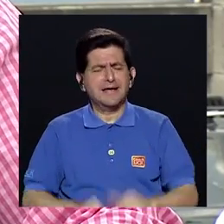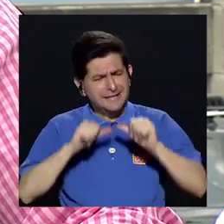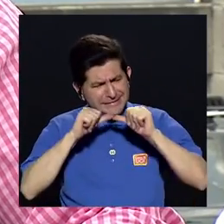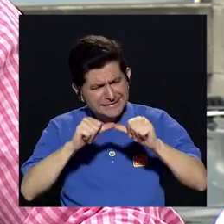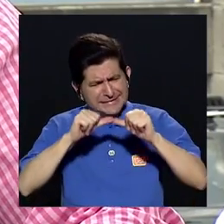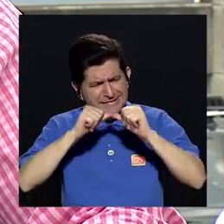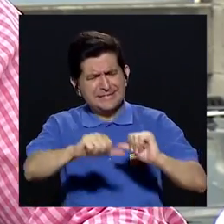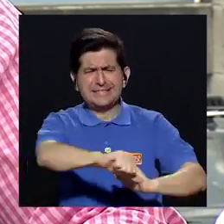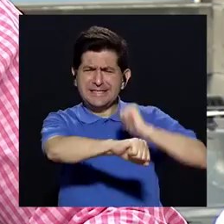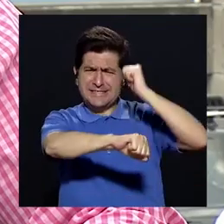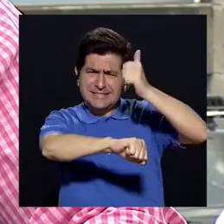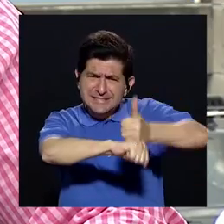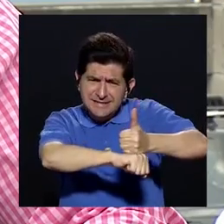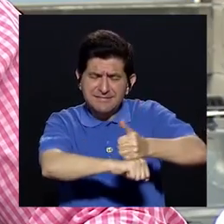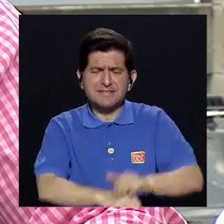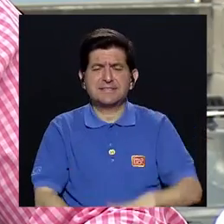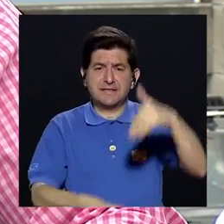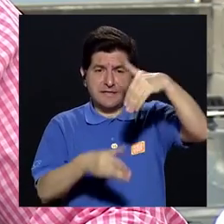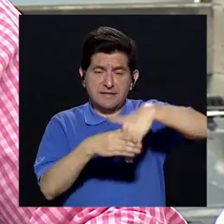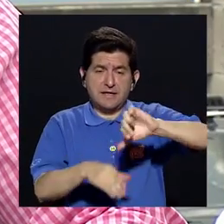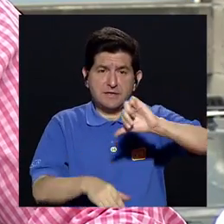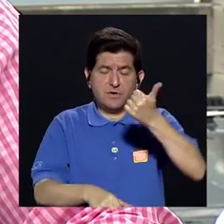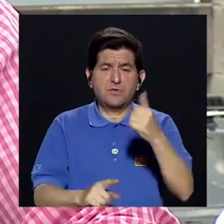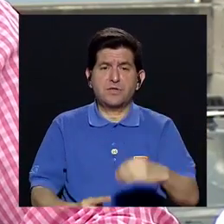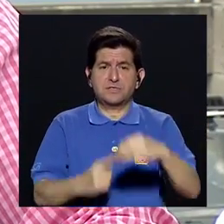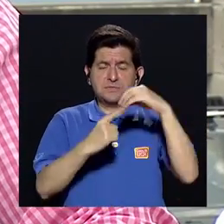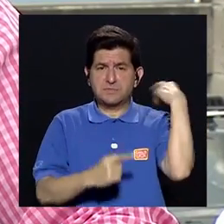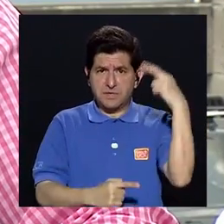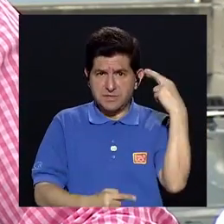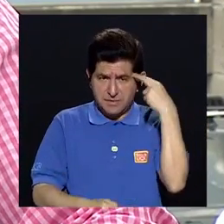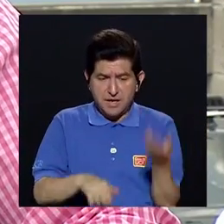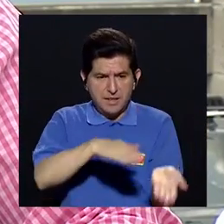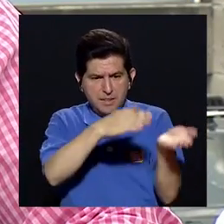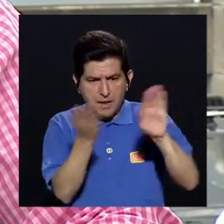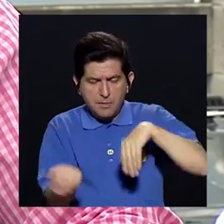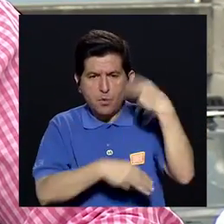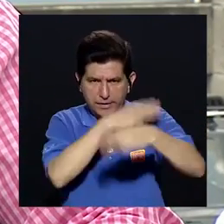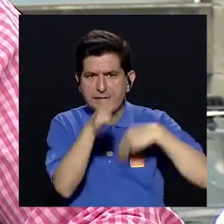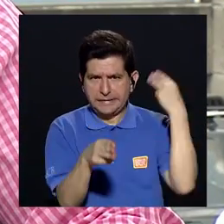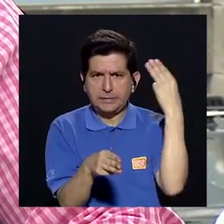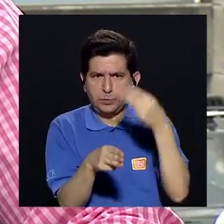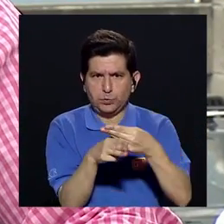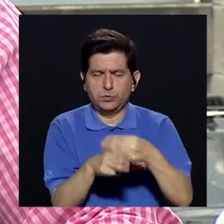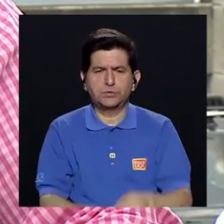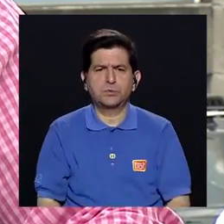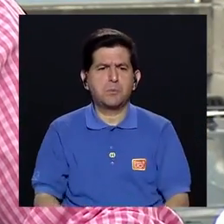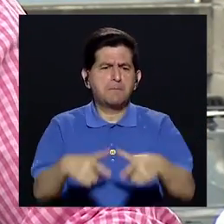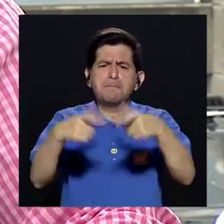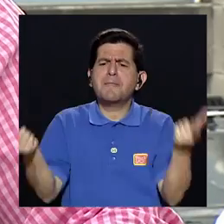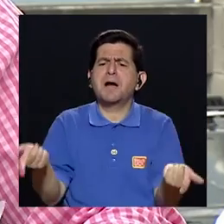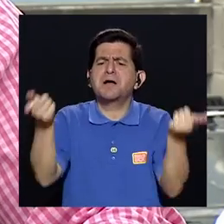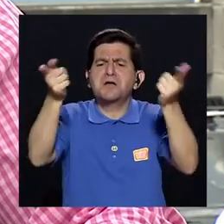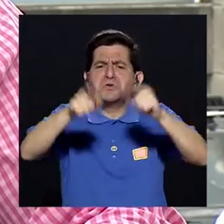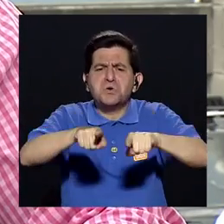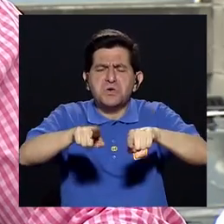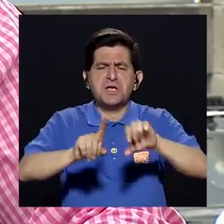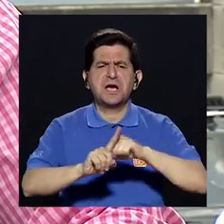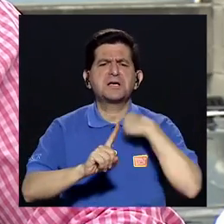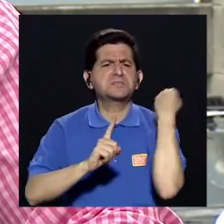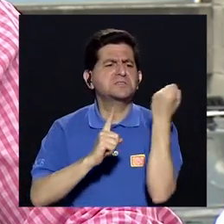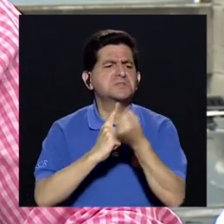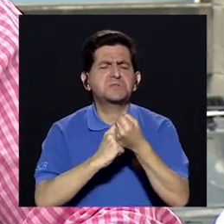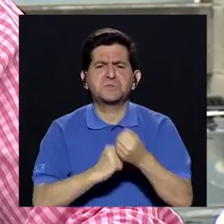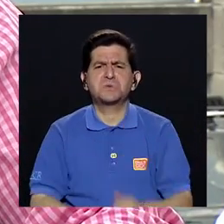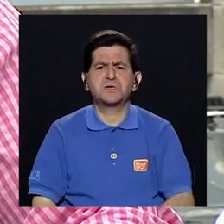continúa posicionada dentro de las 10 principales causas de mortalidad en el mundo La mayoría de estos casos pues se